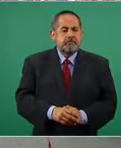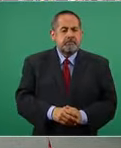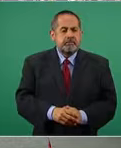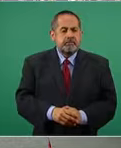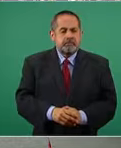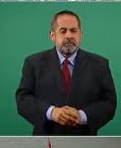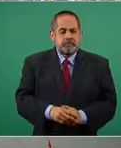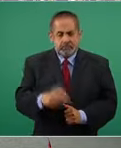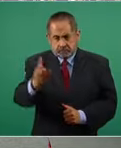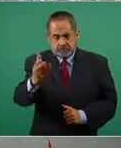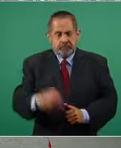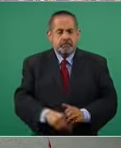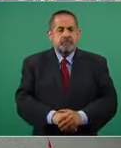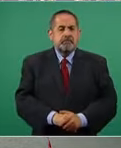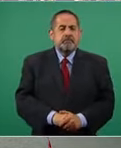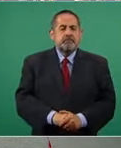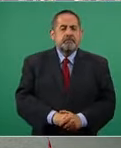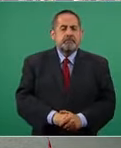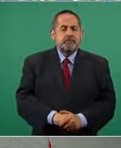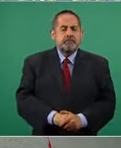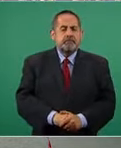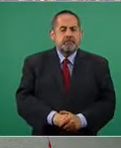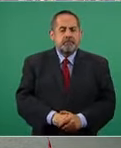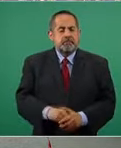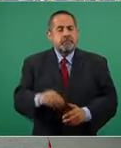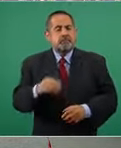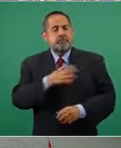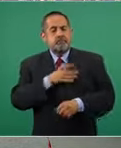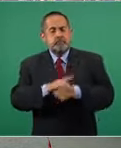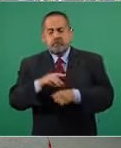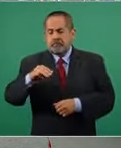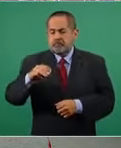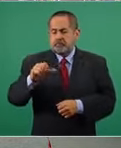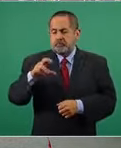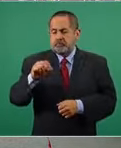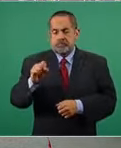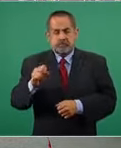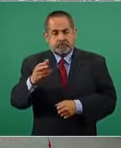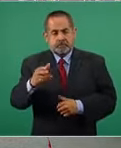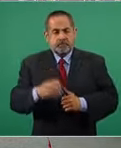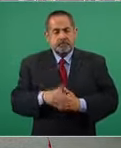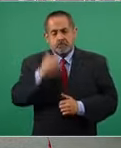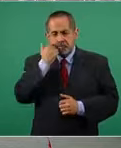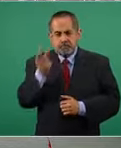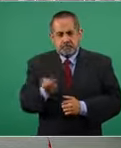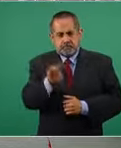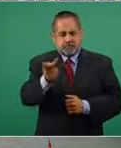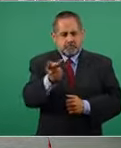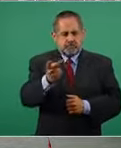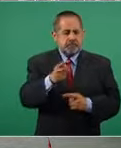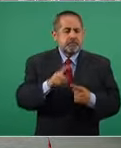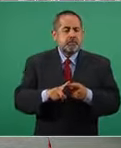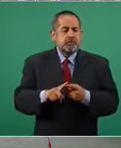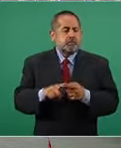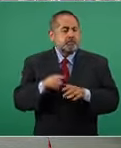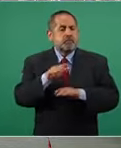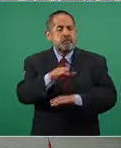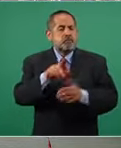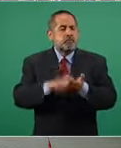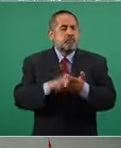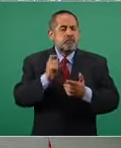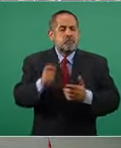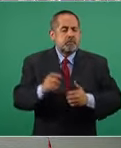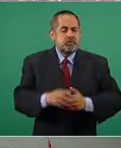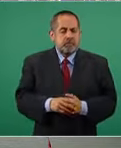adelante hola buenos días Marcos González de BBC les quería preguntar primero sobre la gestión de la